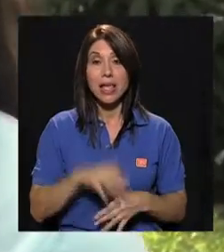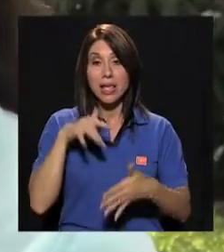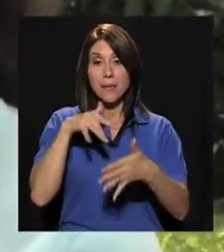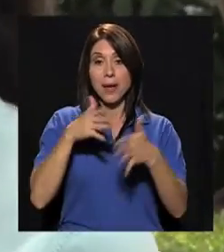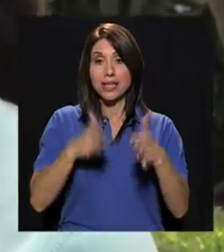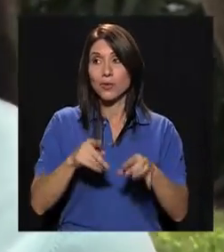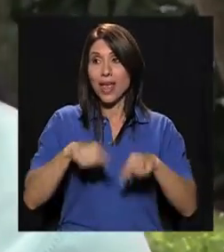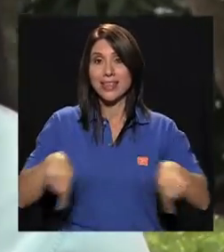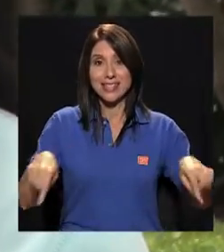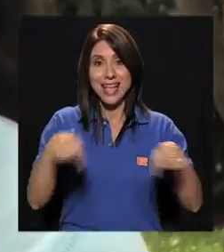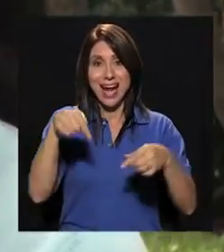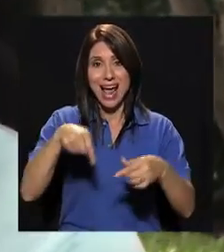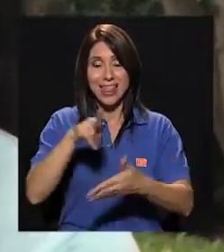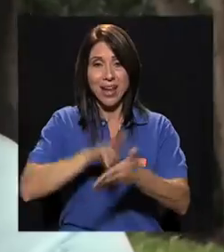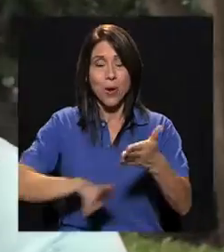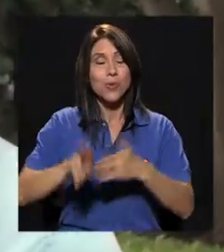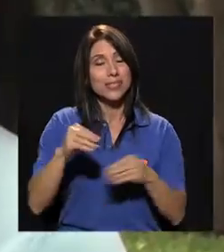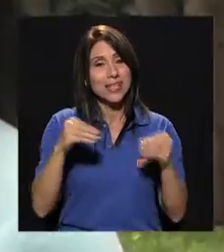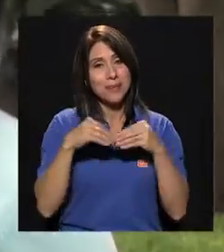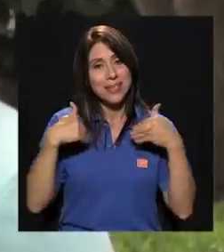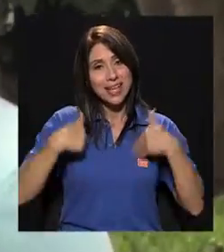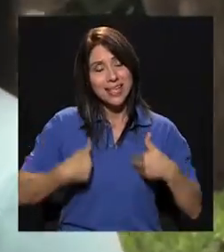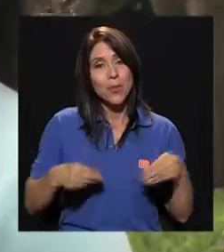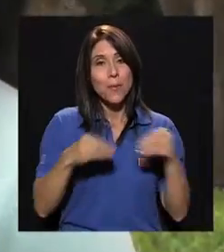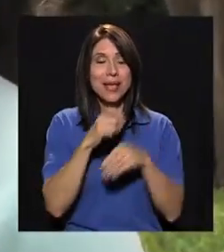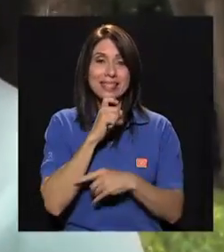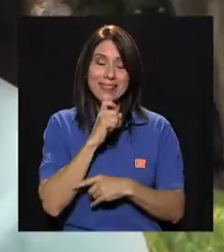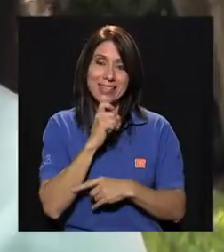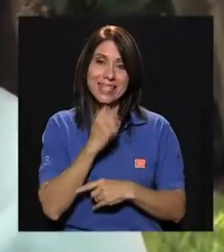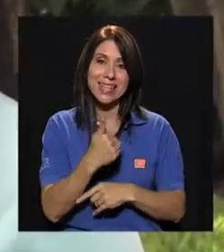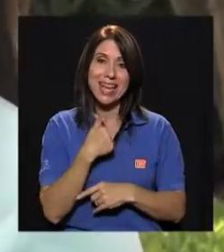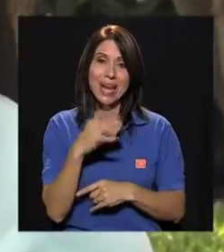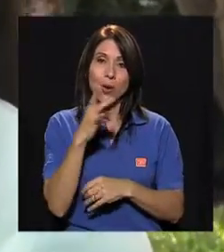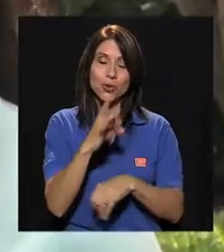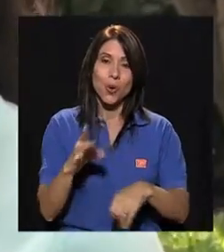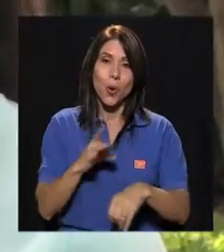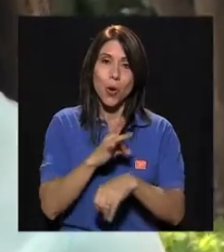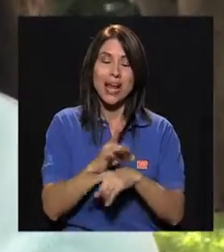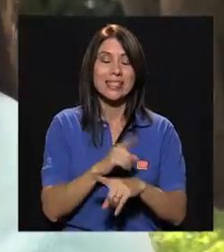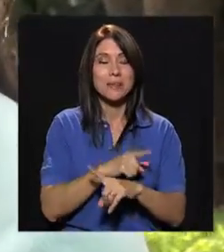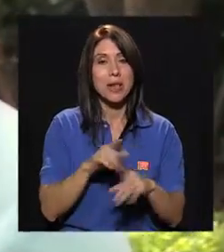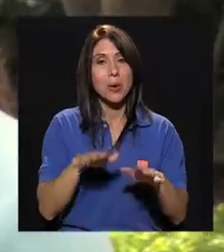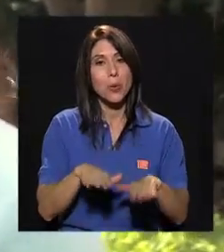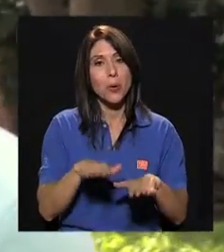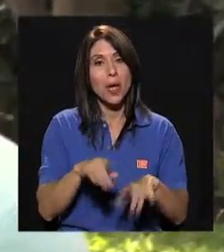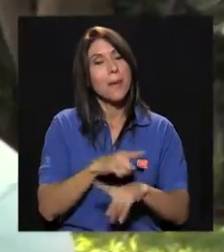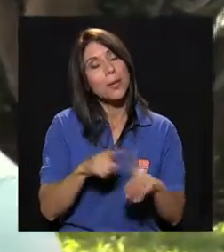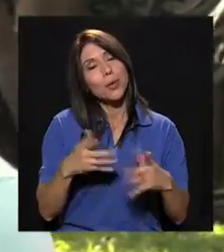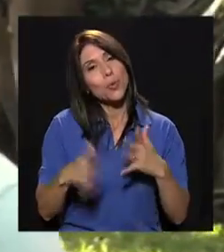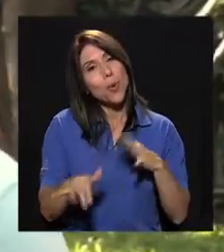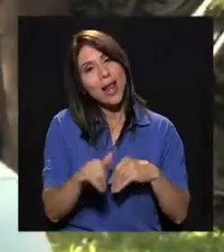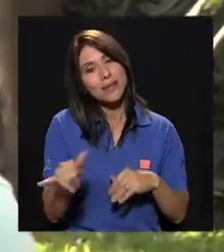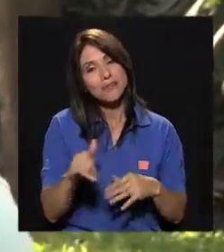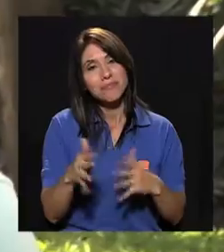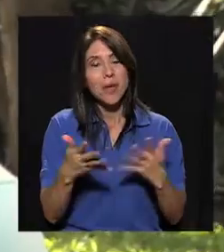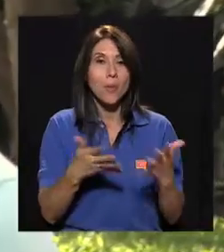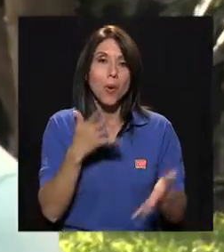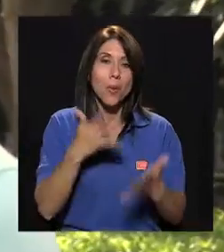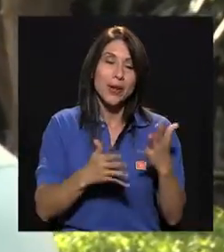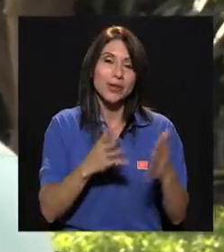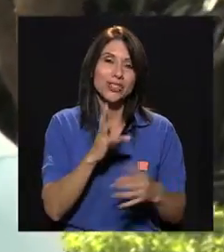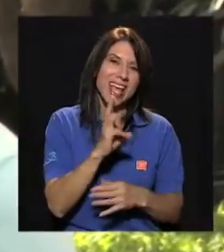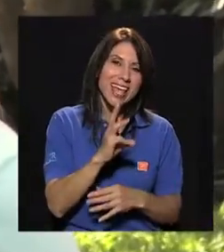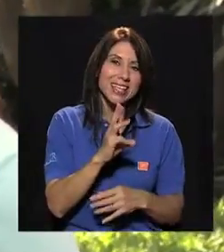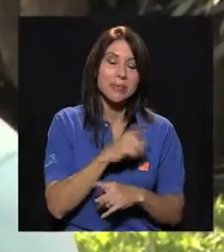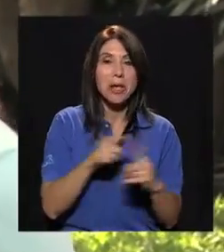Y para los estudiantes de aquí, de la UCI, es más cansado y sí es mucho más difícil tener esas ocho horas, pero igual tratar por lo menos seis